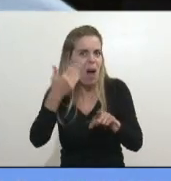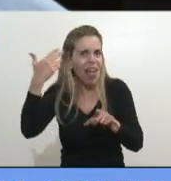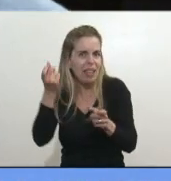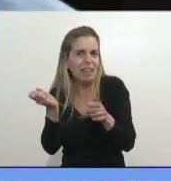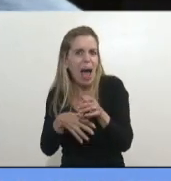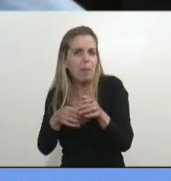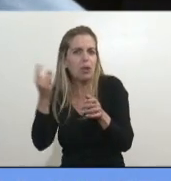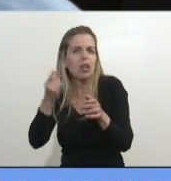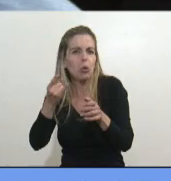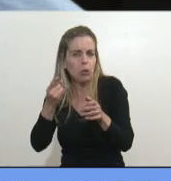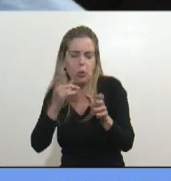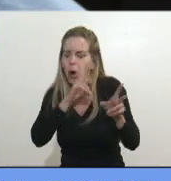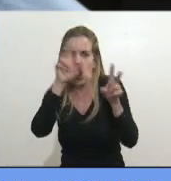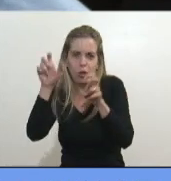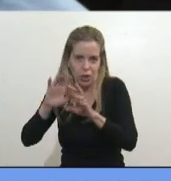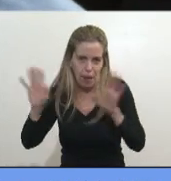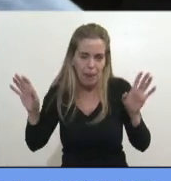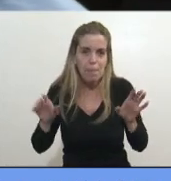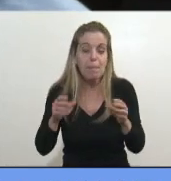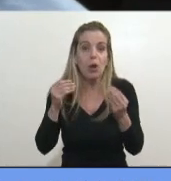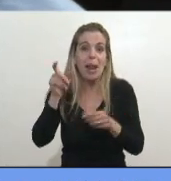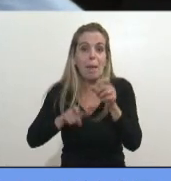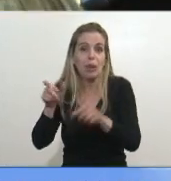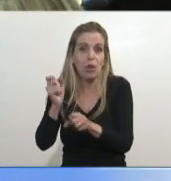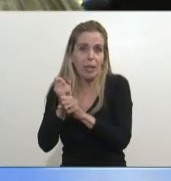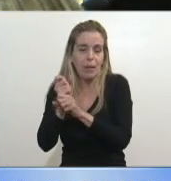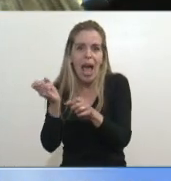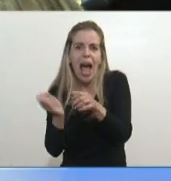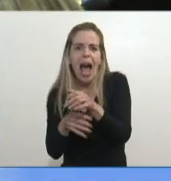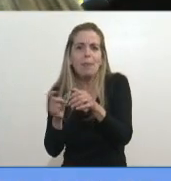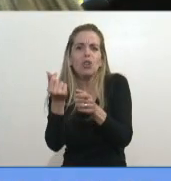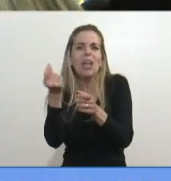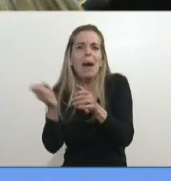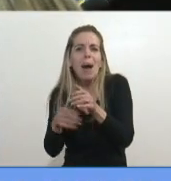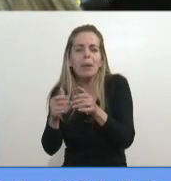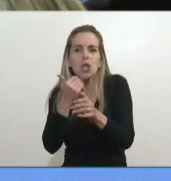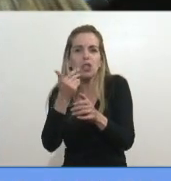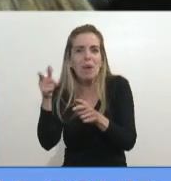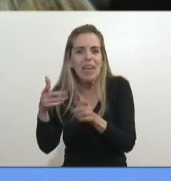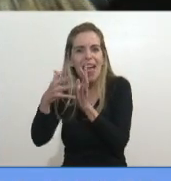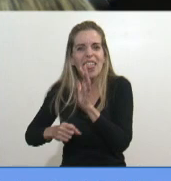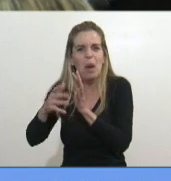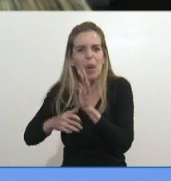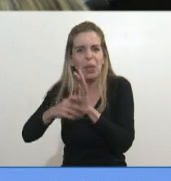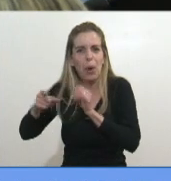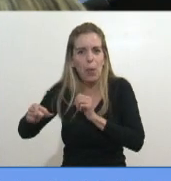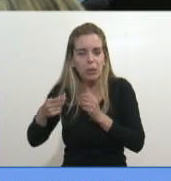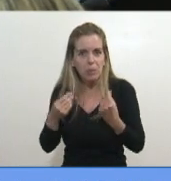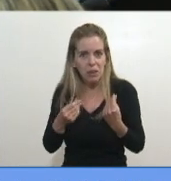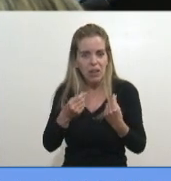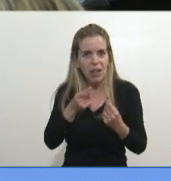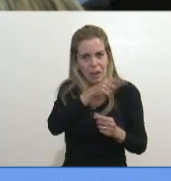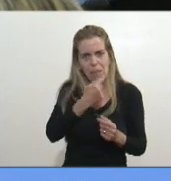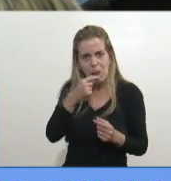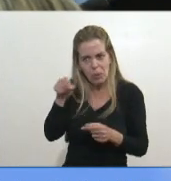viste, ese ya era otra cosa, porque los tipos que aportaron, no sabían, no sabían que aportaron, le decía, pero si vos aportaste